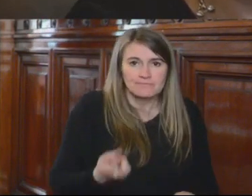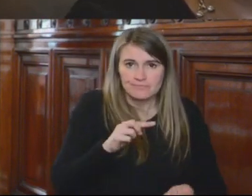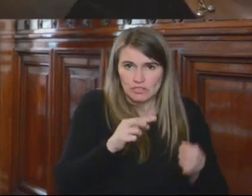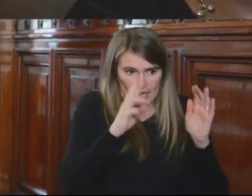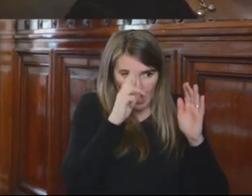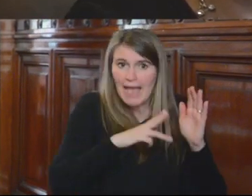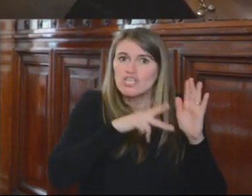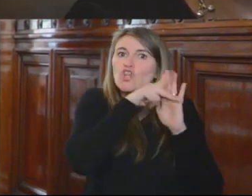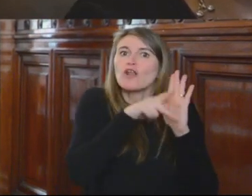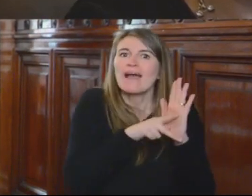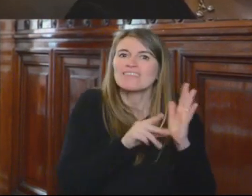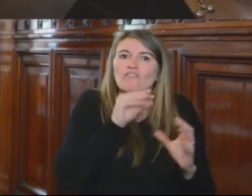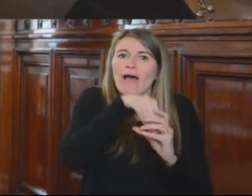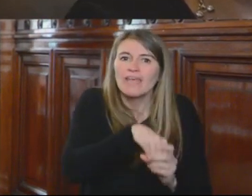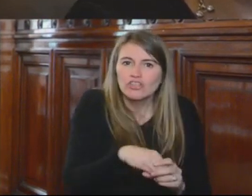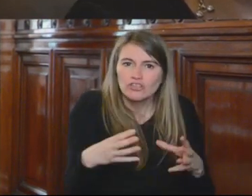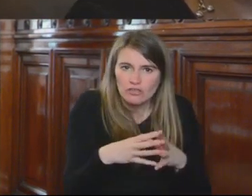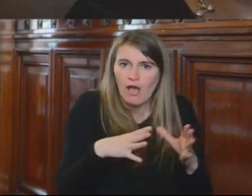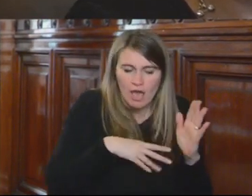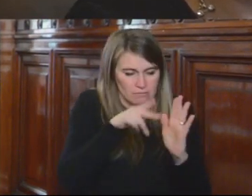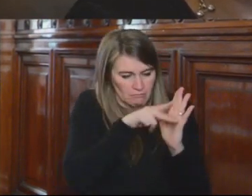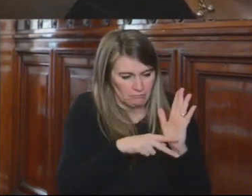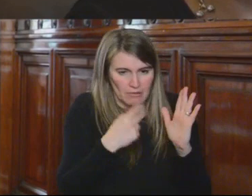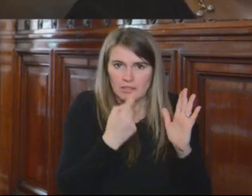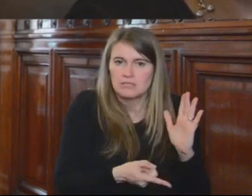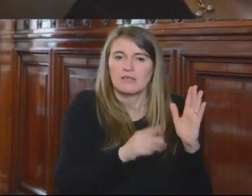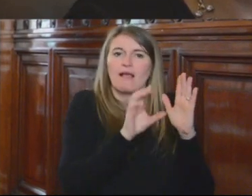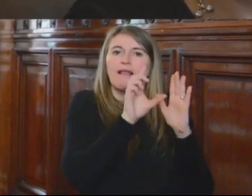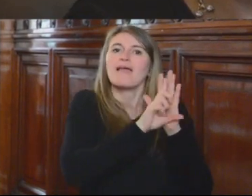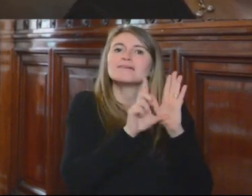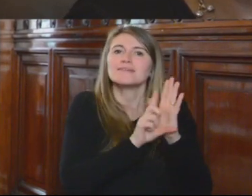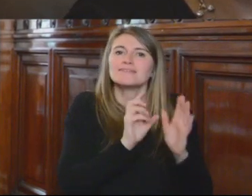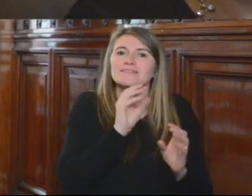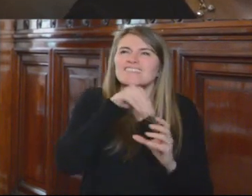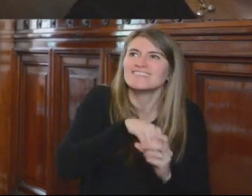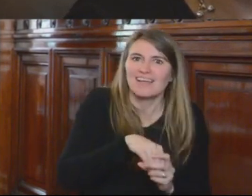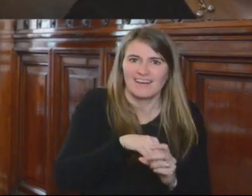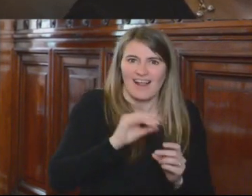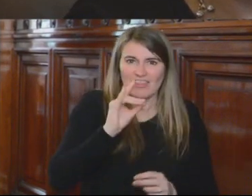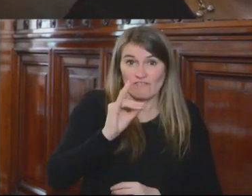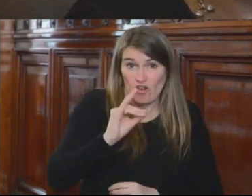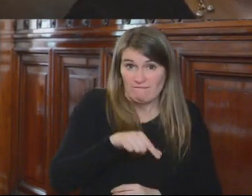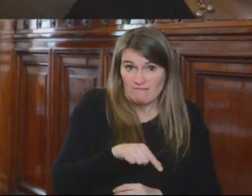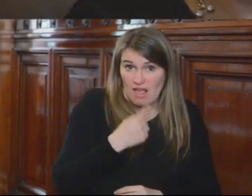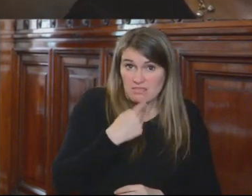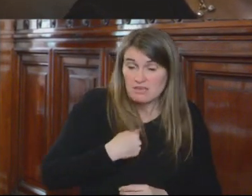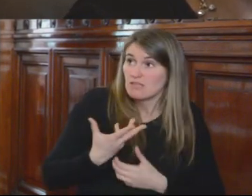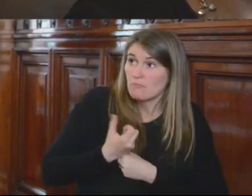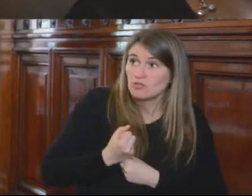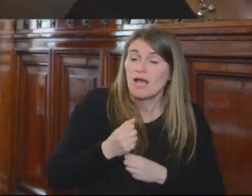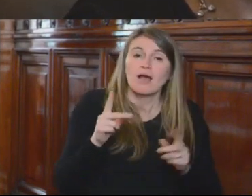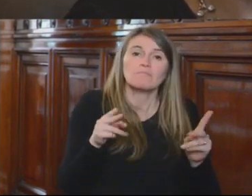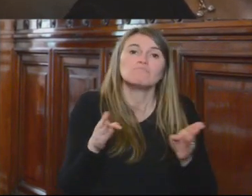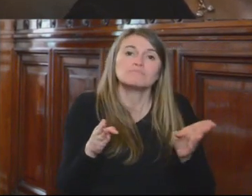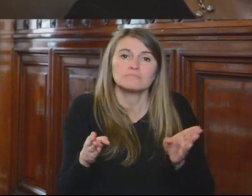la propia normativa interna, la misma Constitución boliviana, leyes internas bolivianas, que mis colegas van a precisar, está vulnerando el